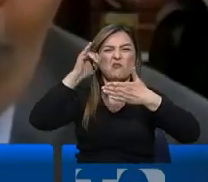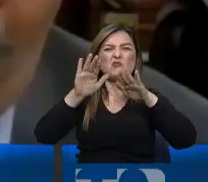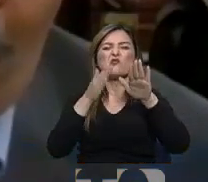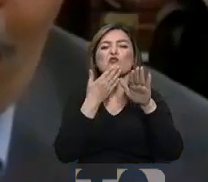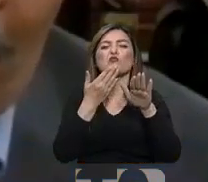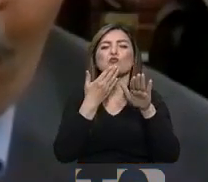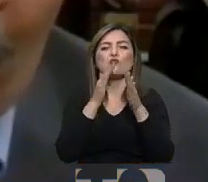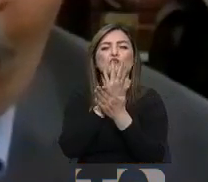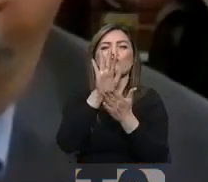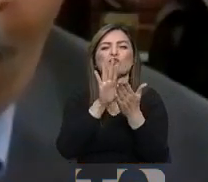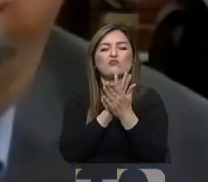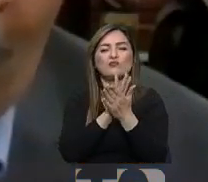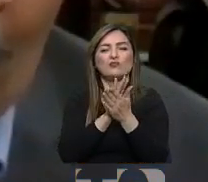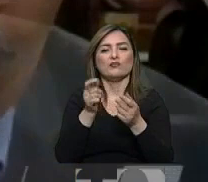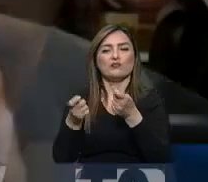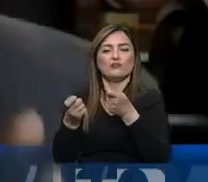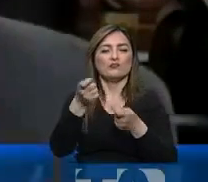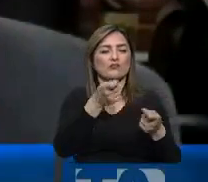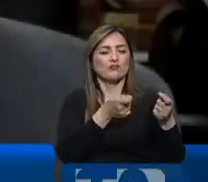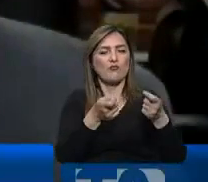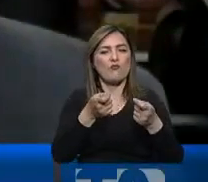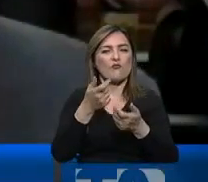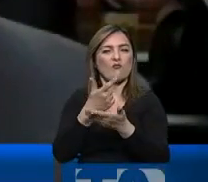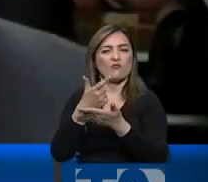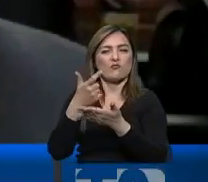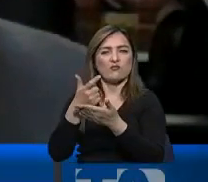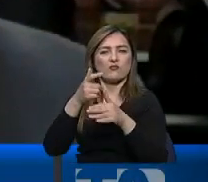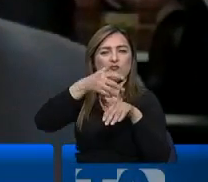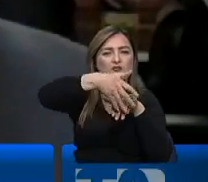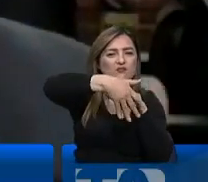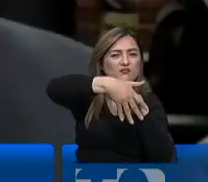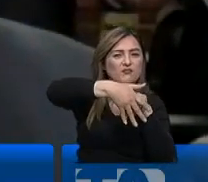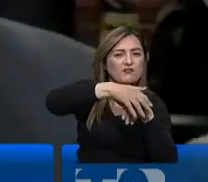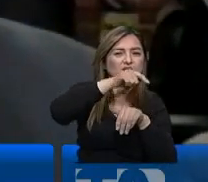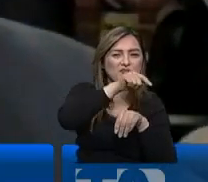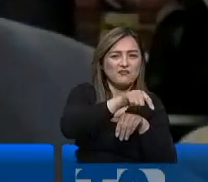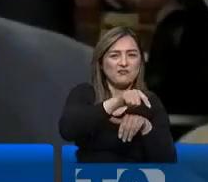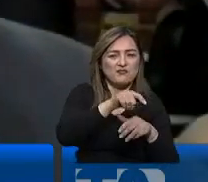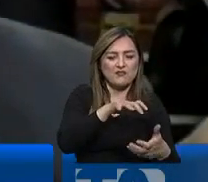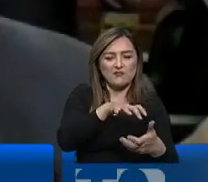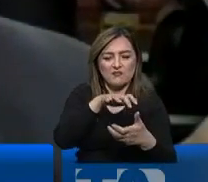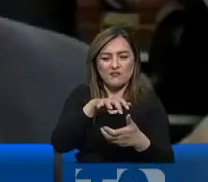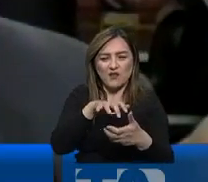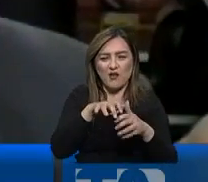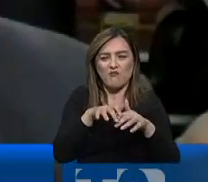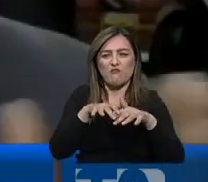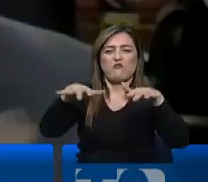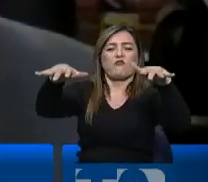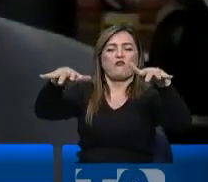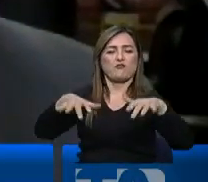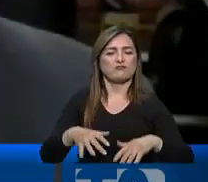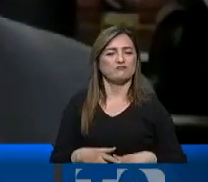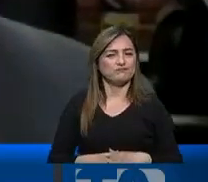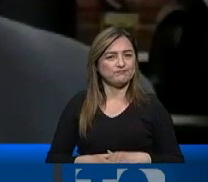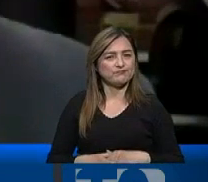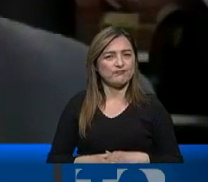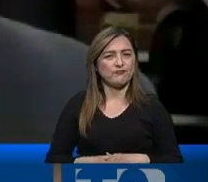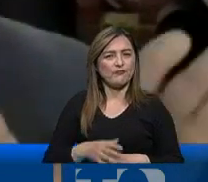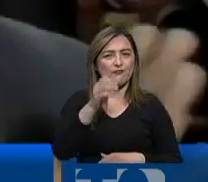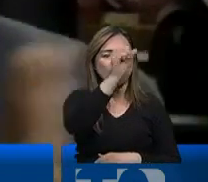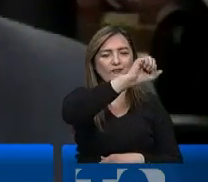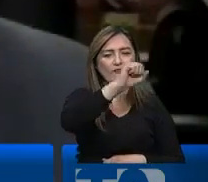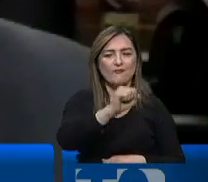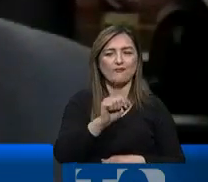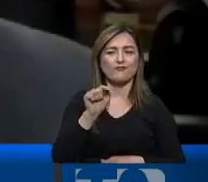se mueve el tráfico de armas en el Ecuador. Una es Machala, desde donde se redistribuye todo hacia la parte de la